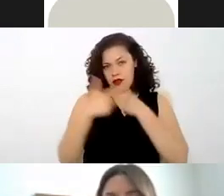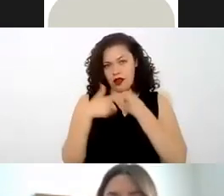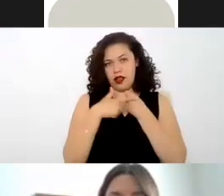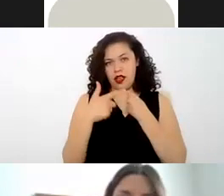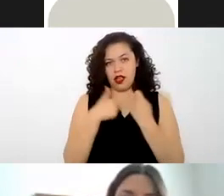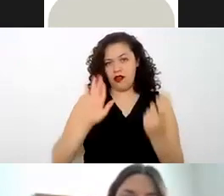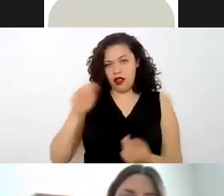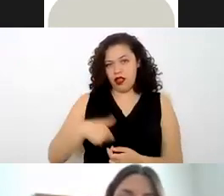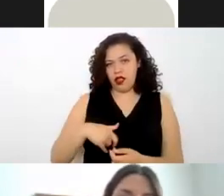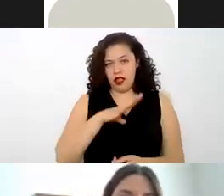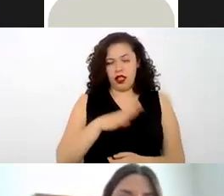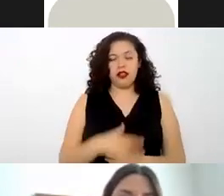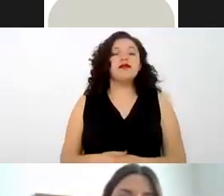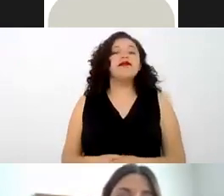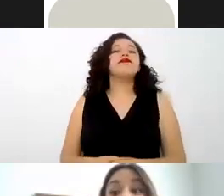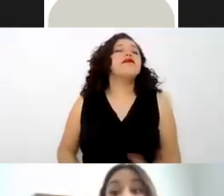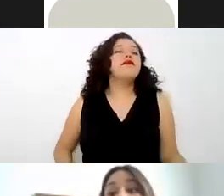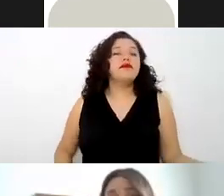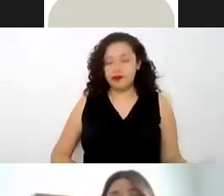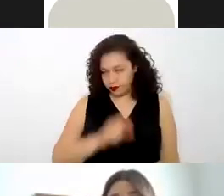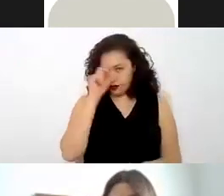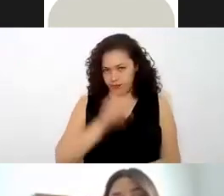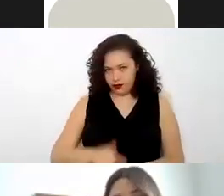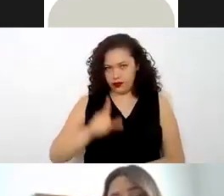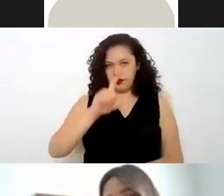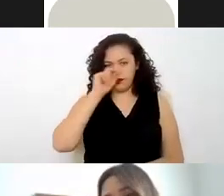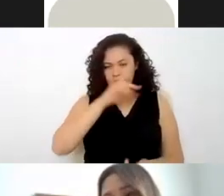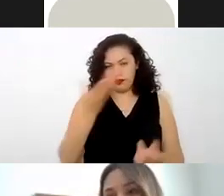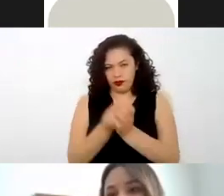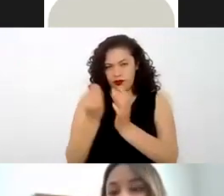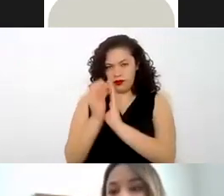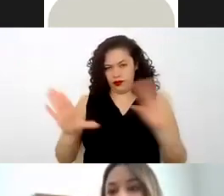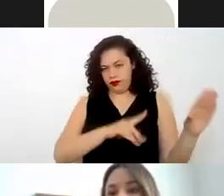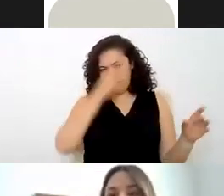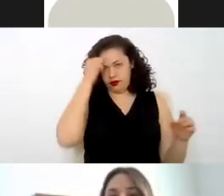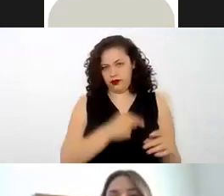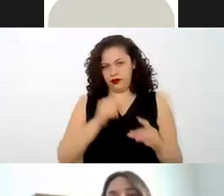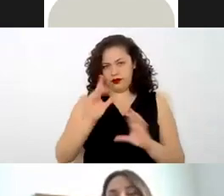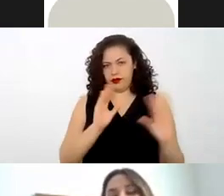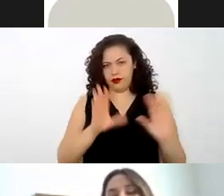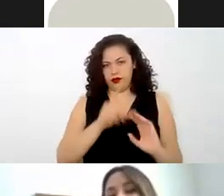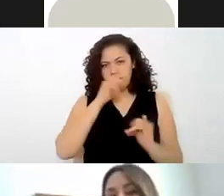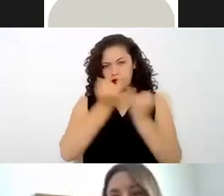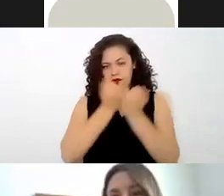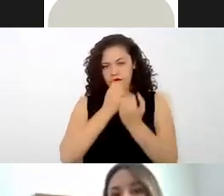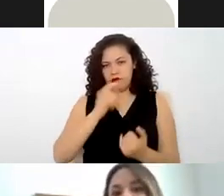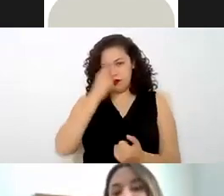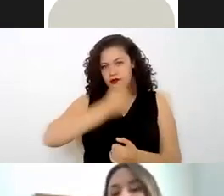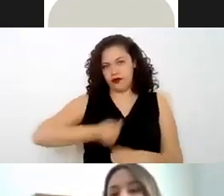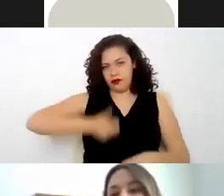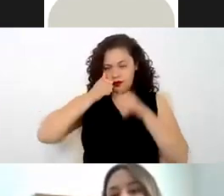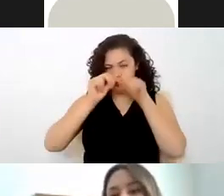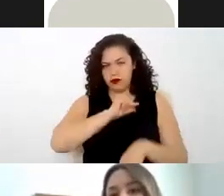en este caso y bueno proporcionar capacitación y adiestramiento volvemos a lo mismo en primeros auxilios